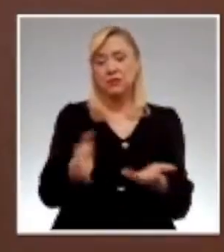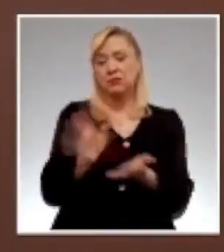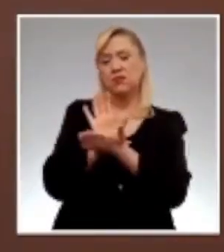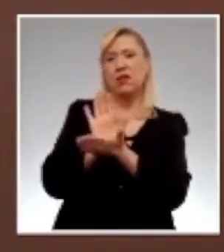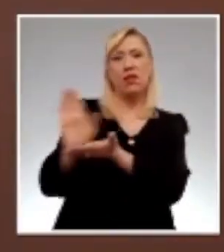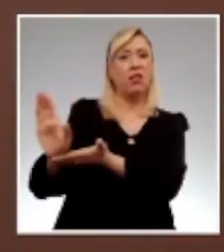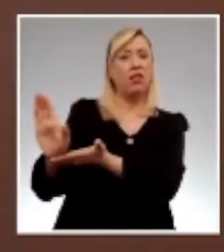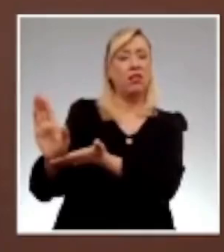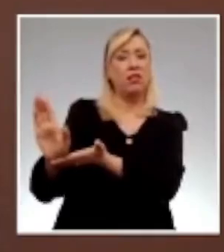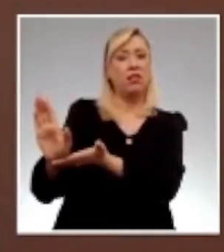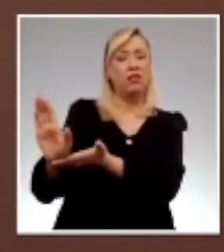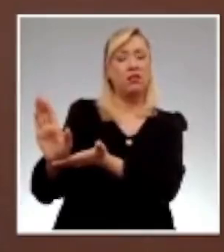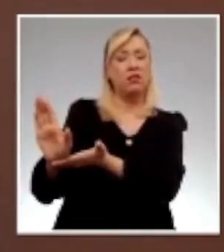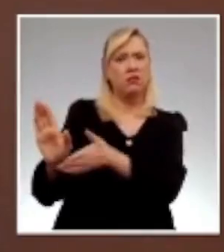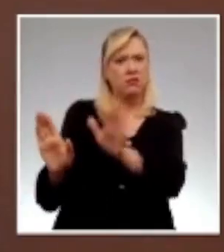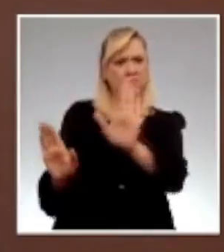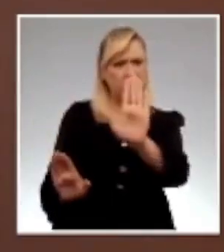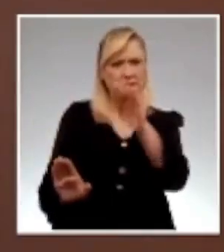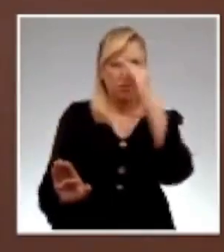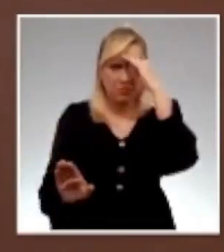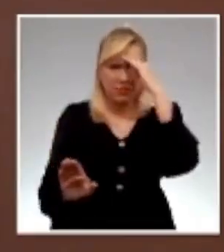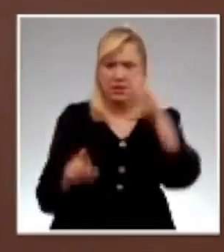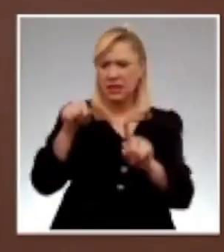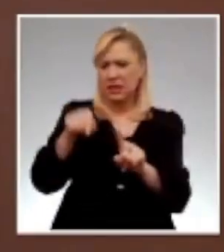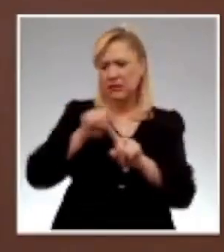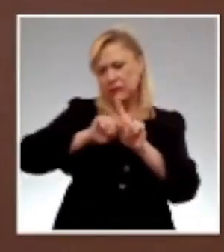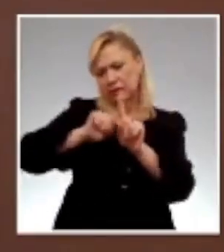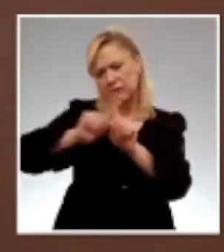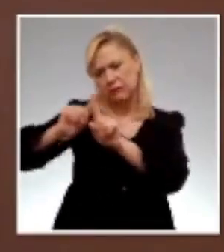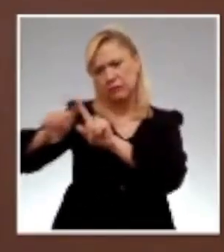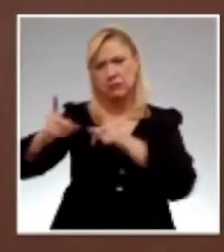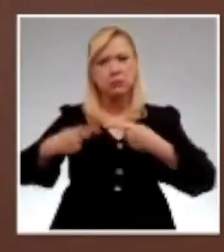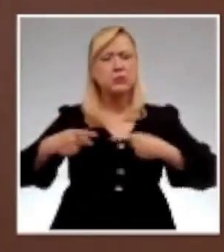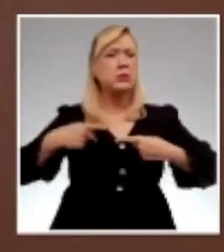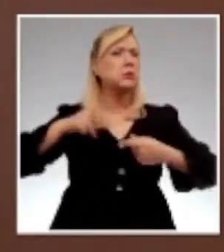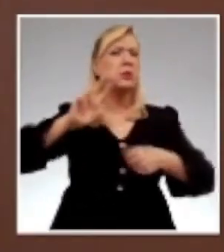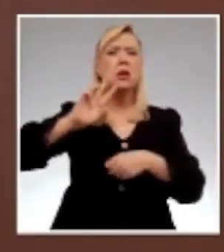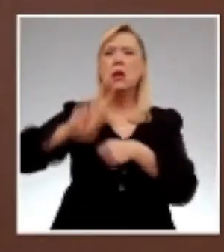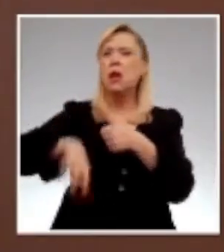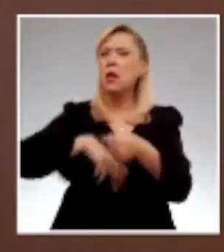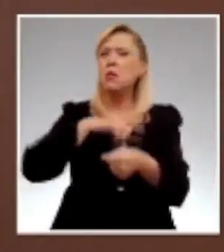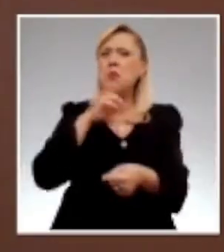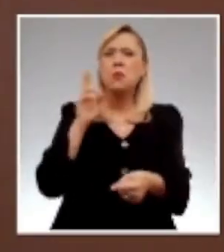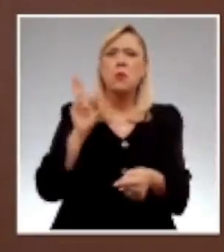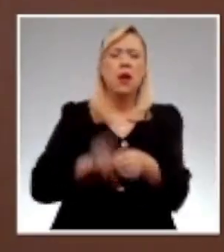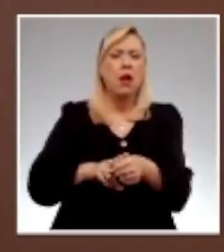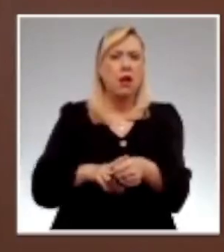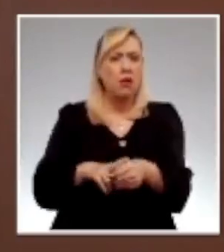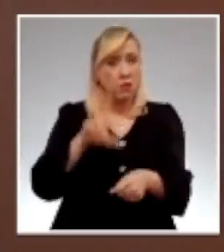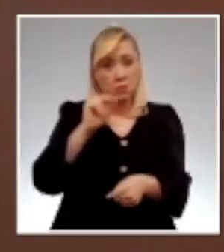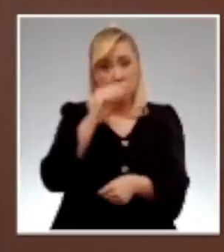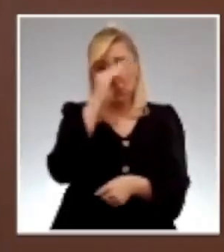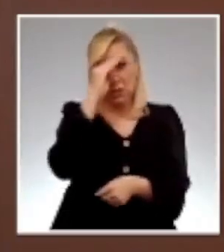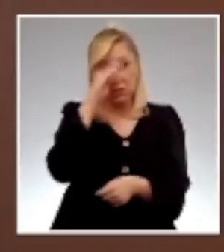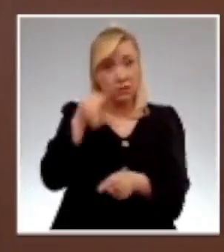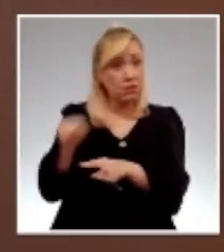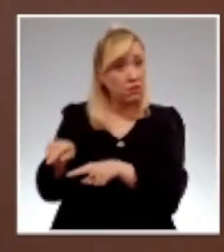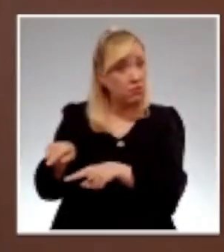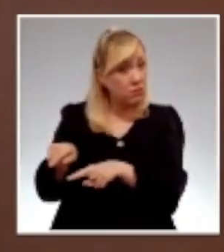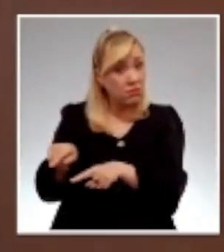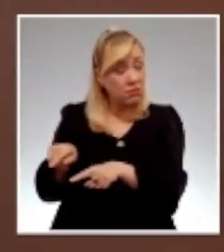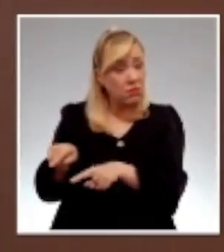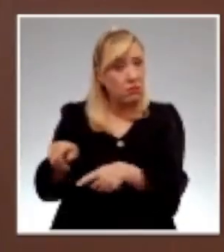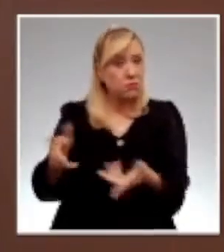Si no estamos considerando la diversidad como parte natural de la actividad de todo lo que hacemos, entonces estamos